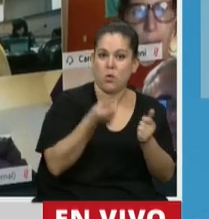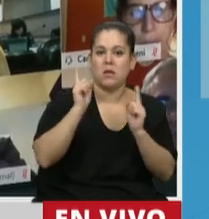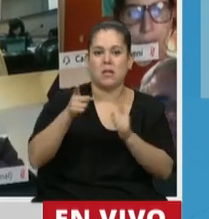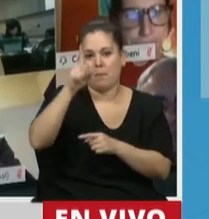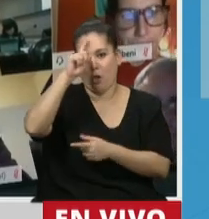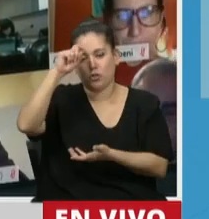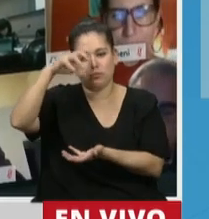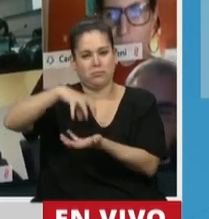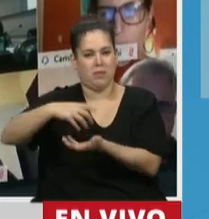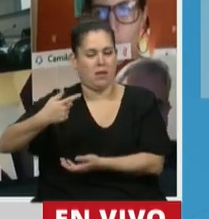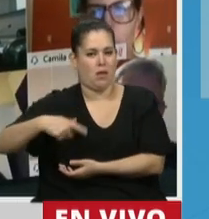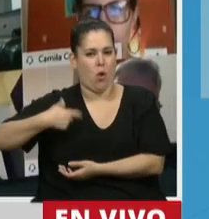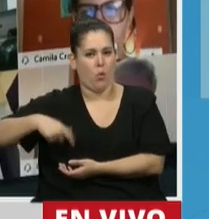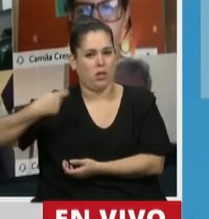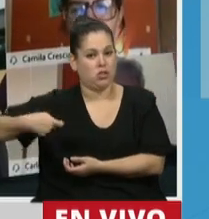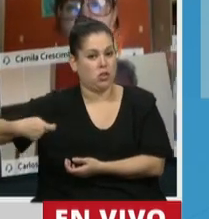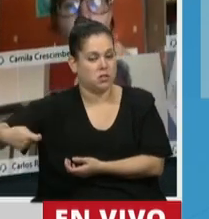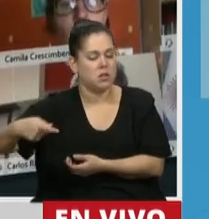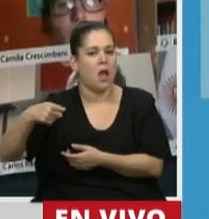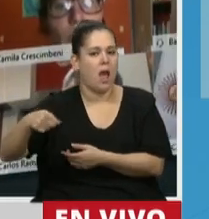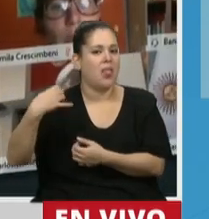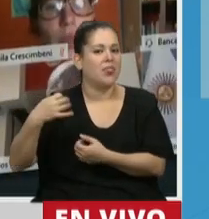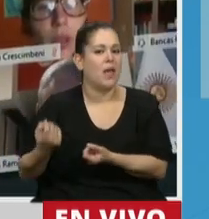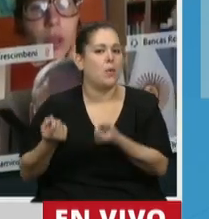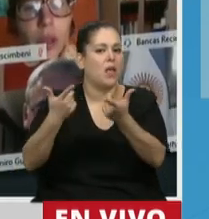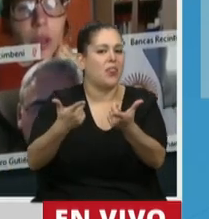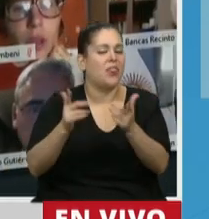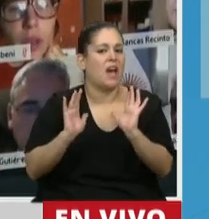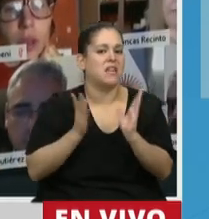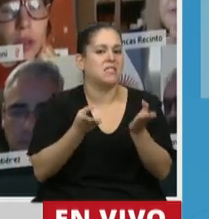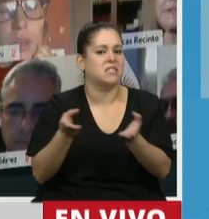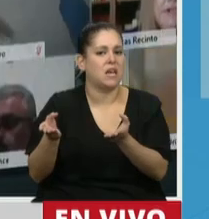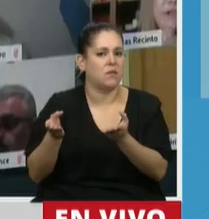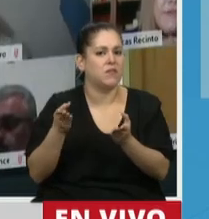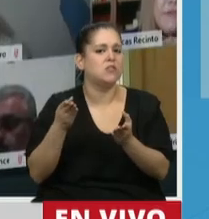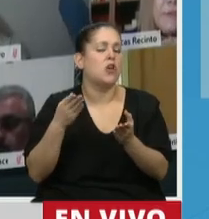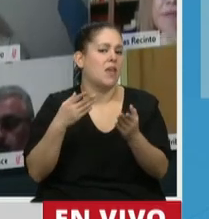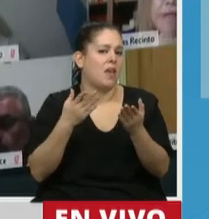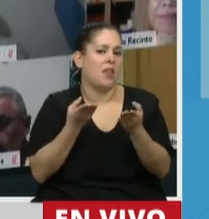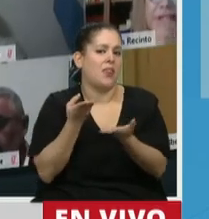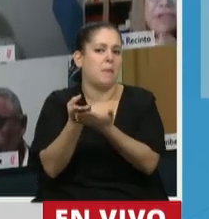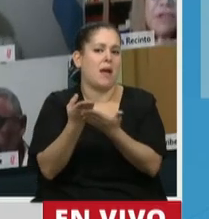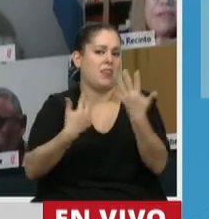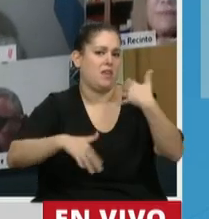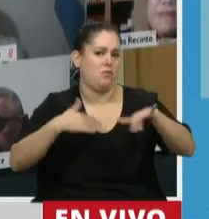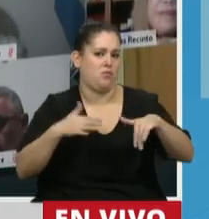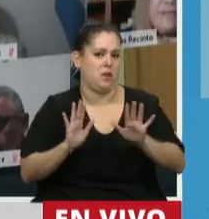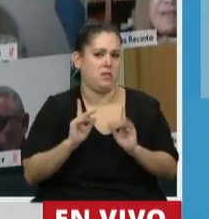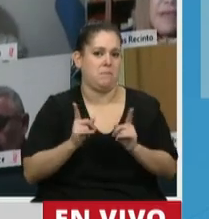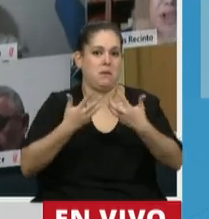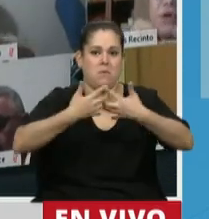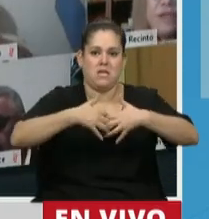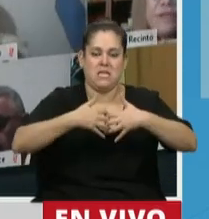prepaga deben implementar las prestaciones de demanda esencial con este tipo de sistema.